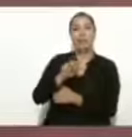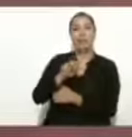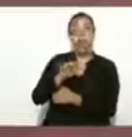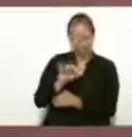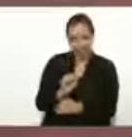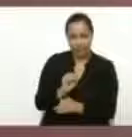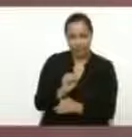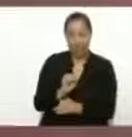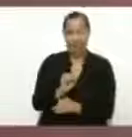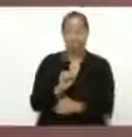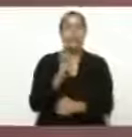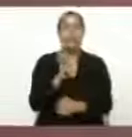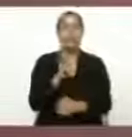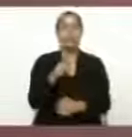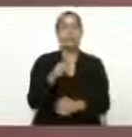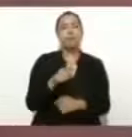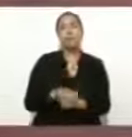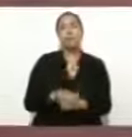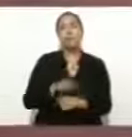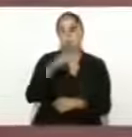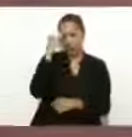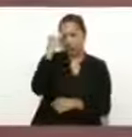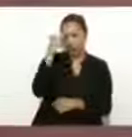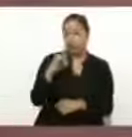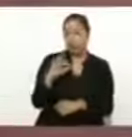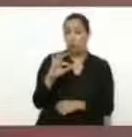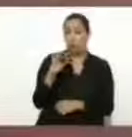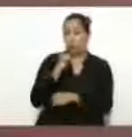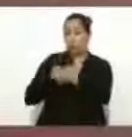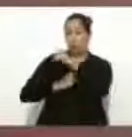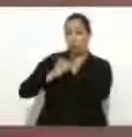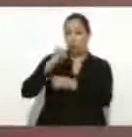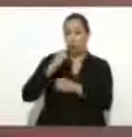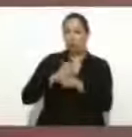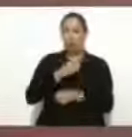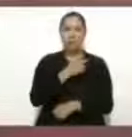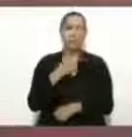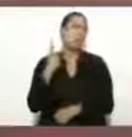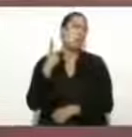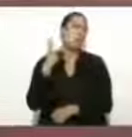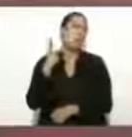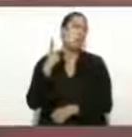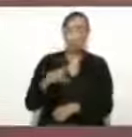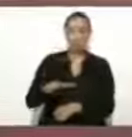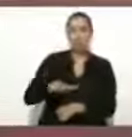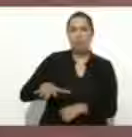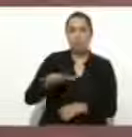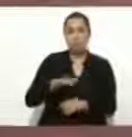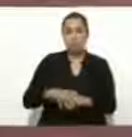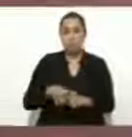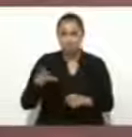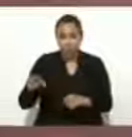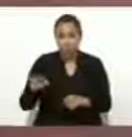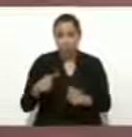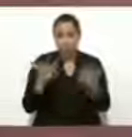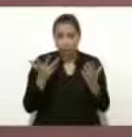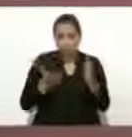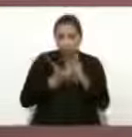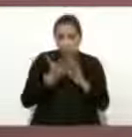que en 40 años de política neoliberal no hicieron una nueva